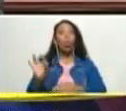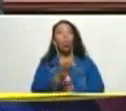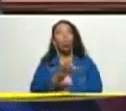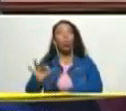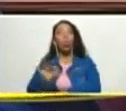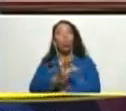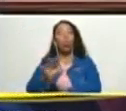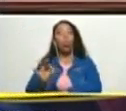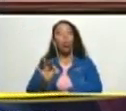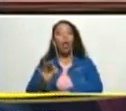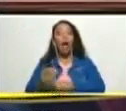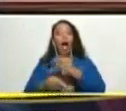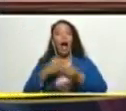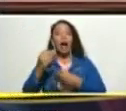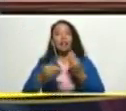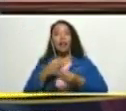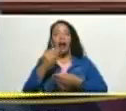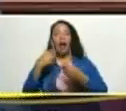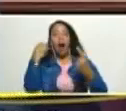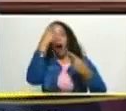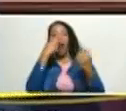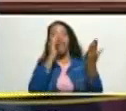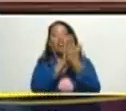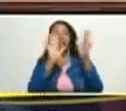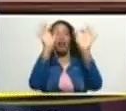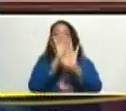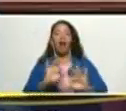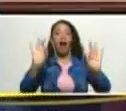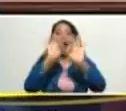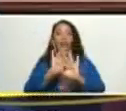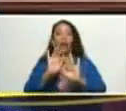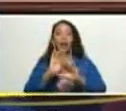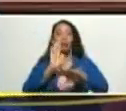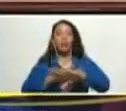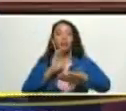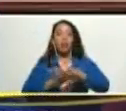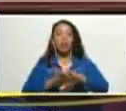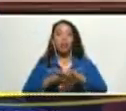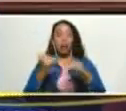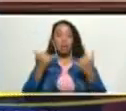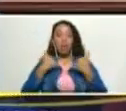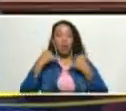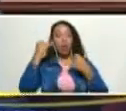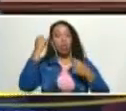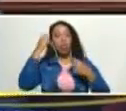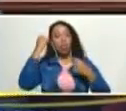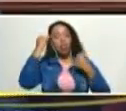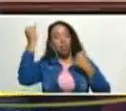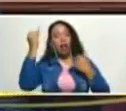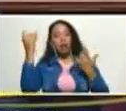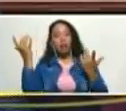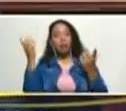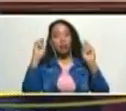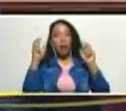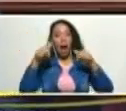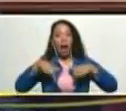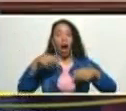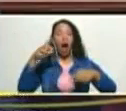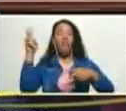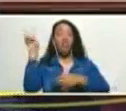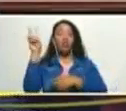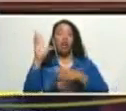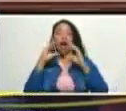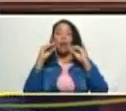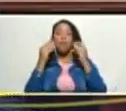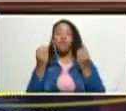sin dar la cara sin propósito de enmienda sin autocrítica porque aquí en Venezuela se habla mucho